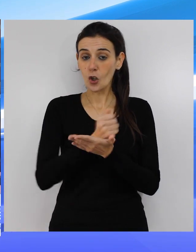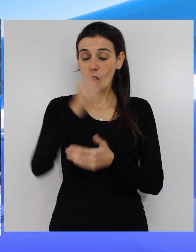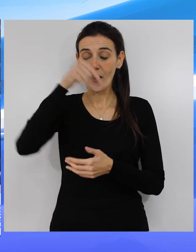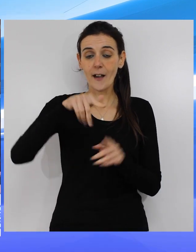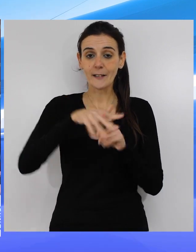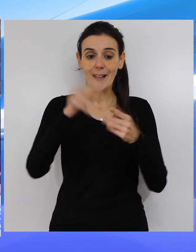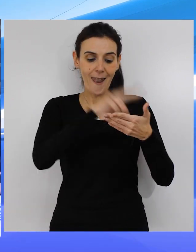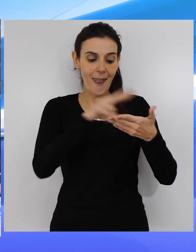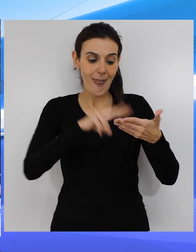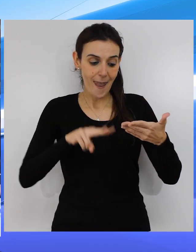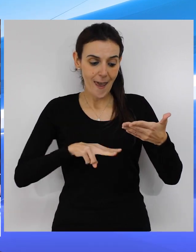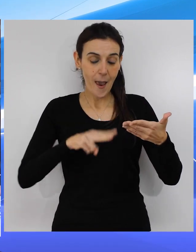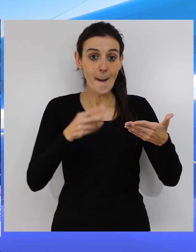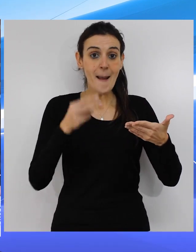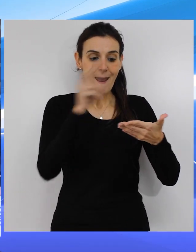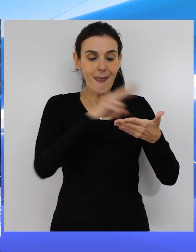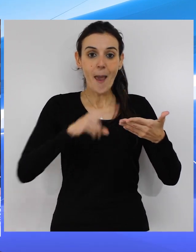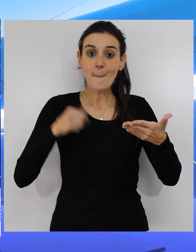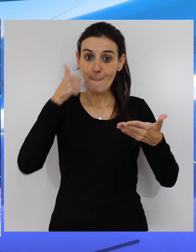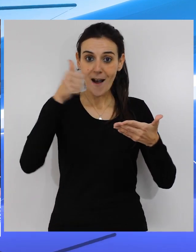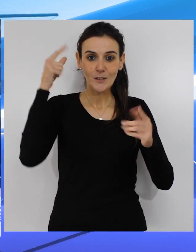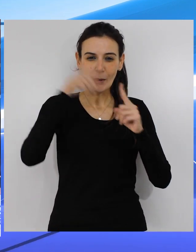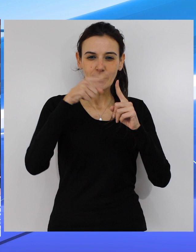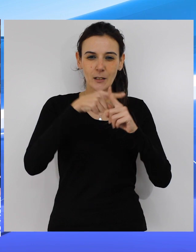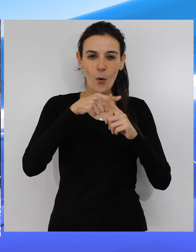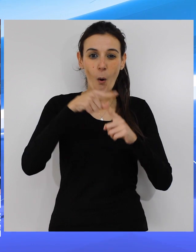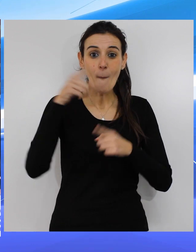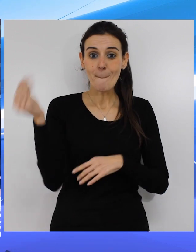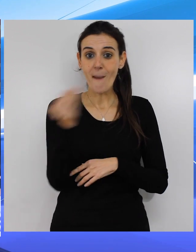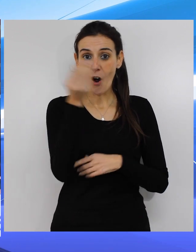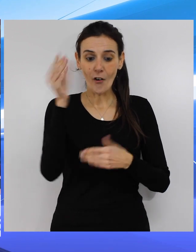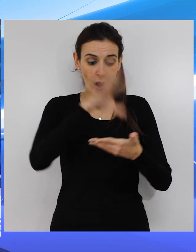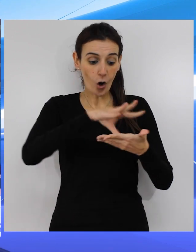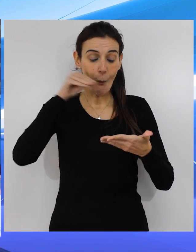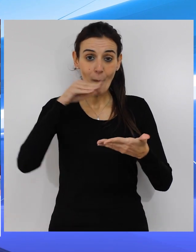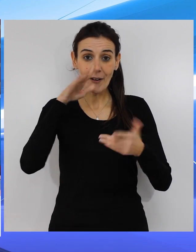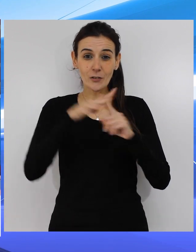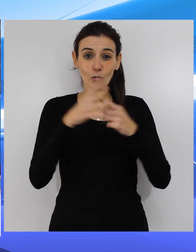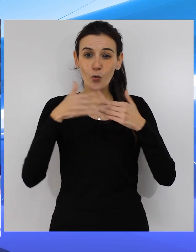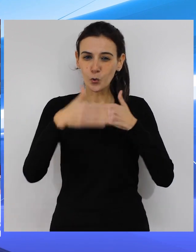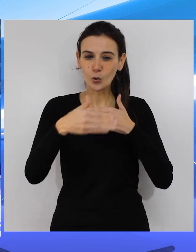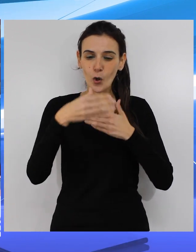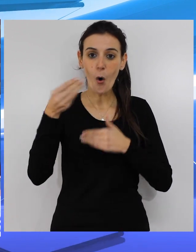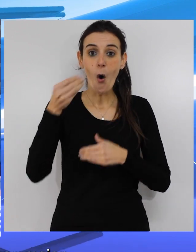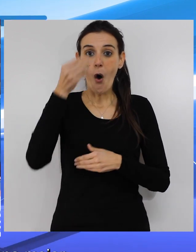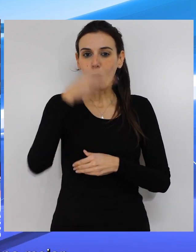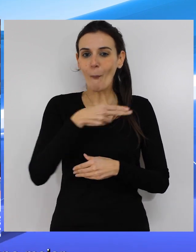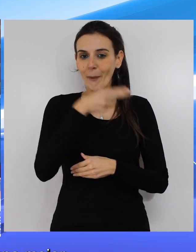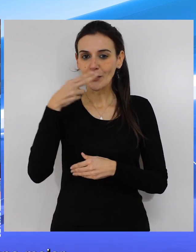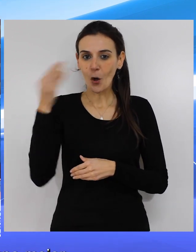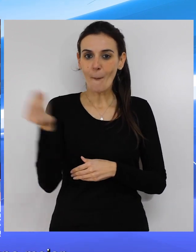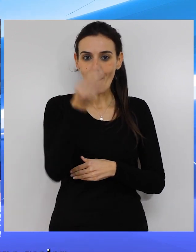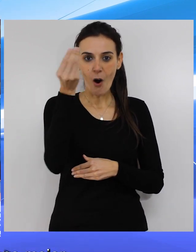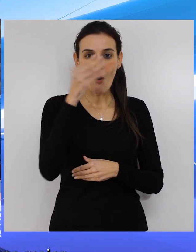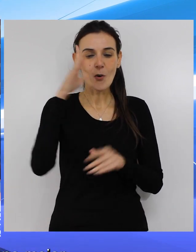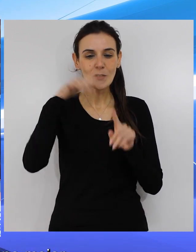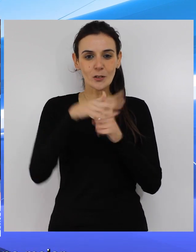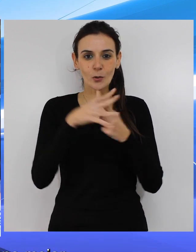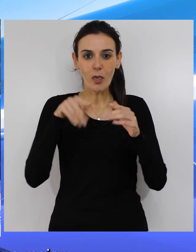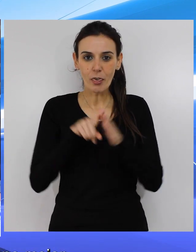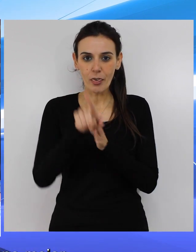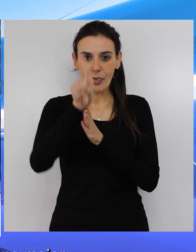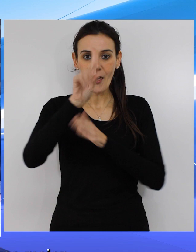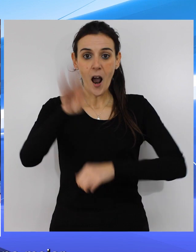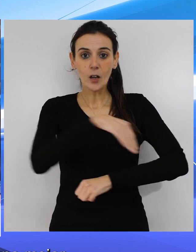niñas que leen más, pero sobre todo leen mejor, es decir, comprenden lo que leen, son niños y niñas que van a tener un futuro más prometedor, porque está demostrado que tienen un mejor